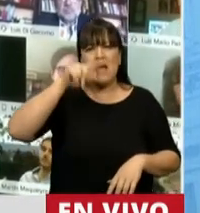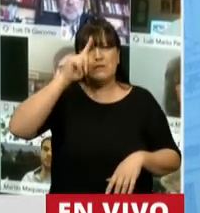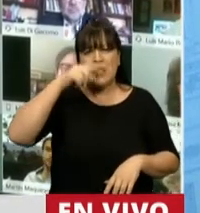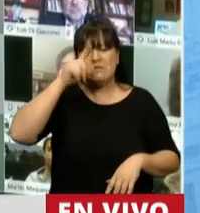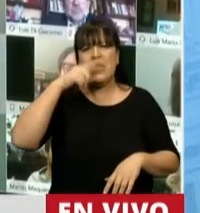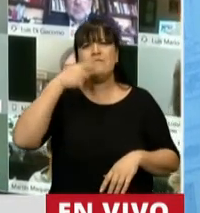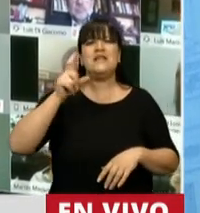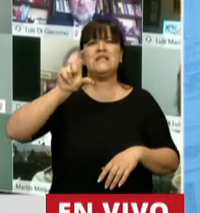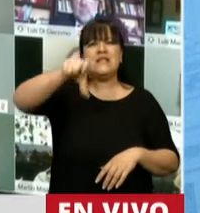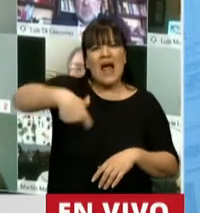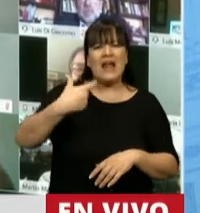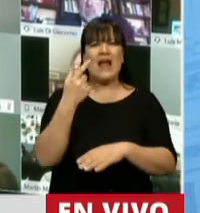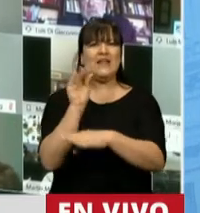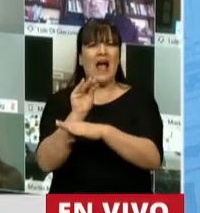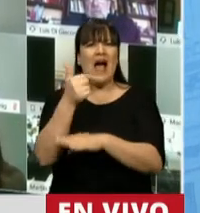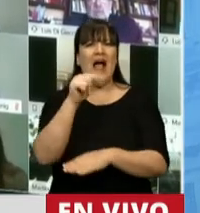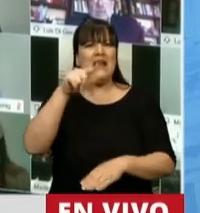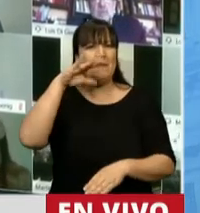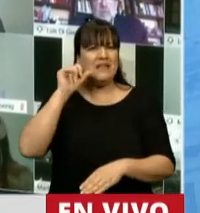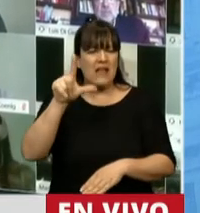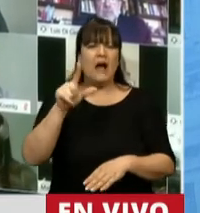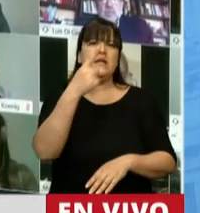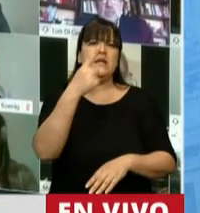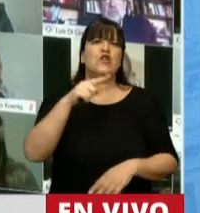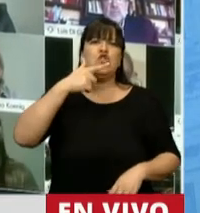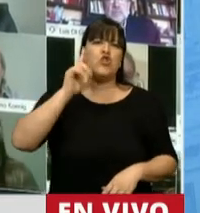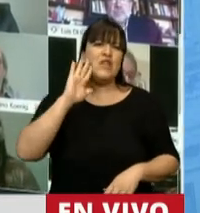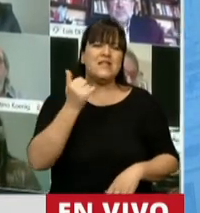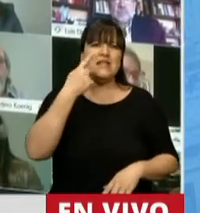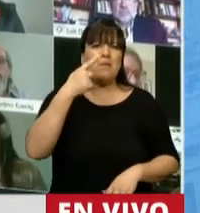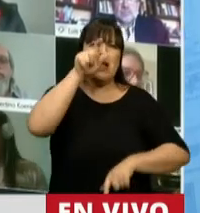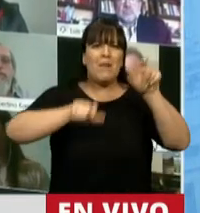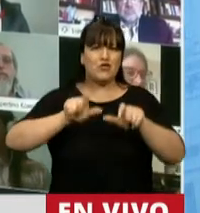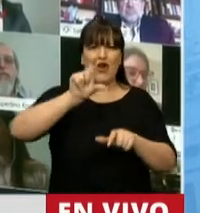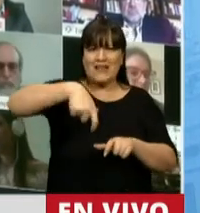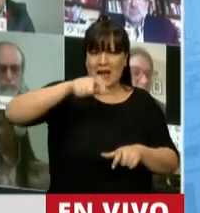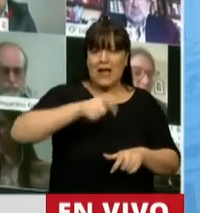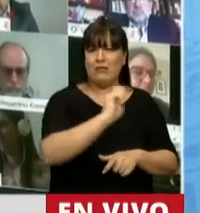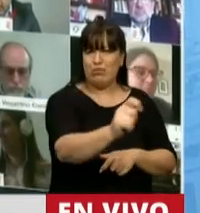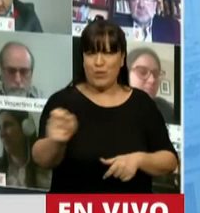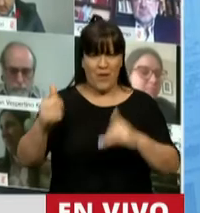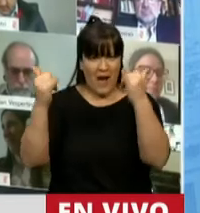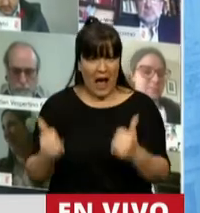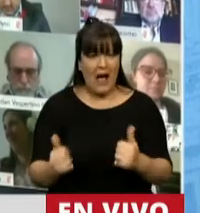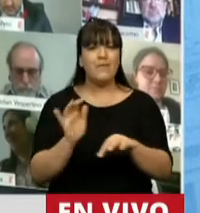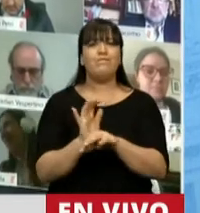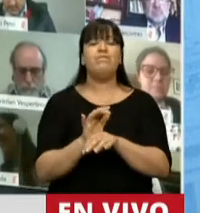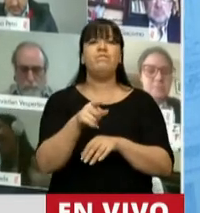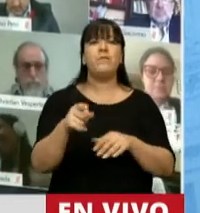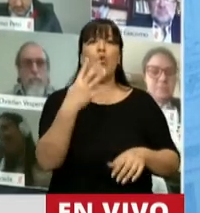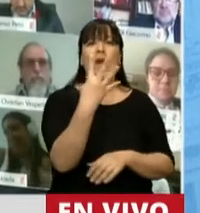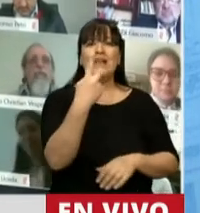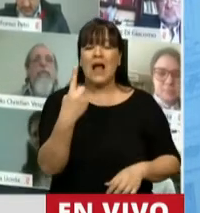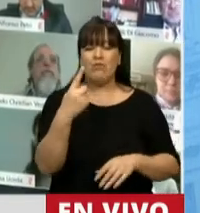la tarjeta alimentar que recibe más de 116.000 personas. En total, el primer semestre, 41